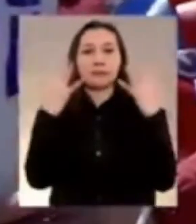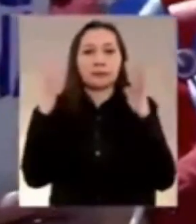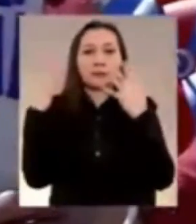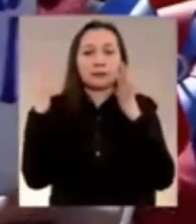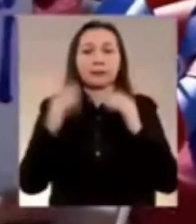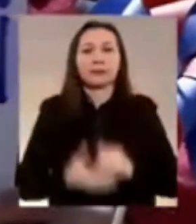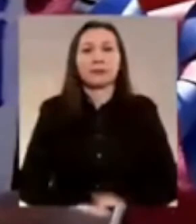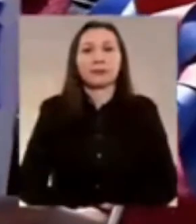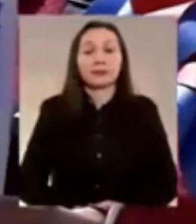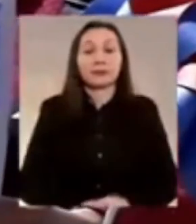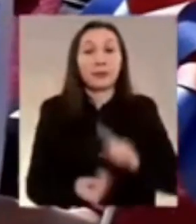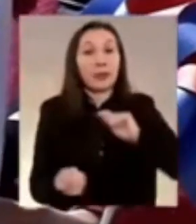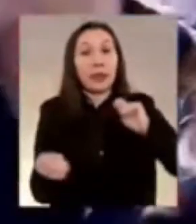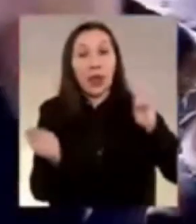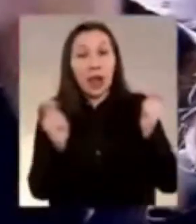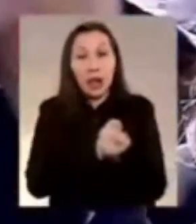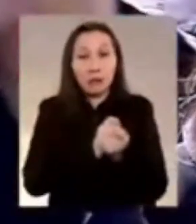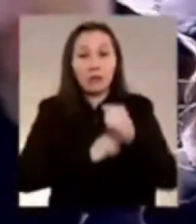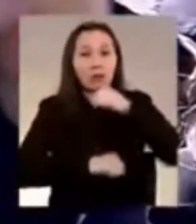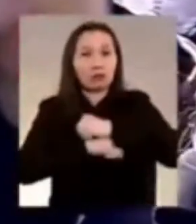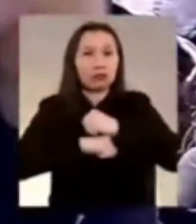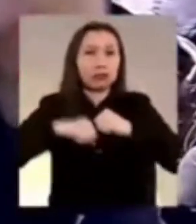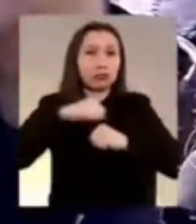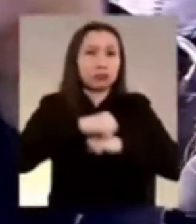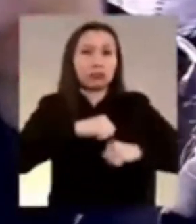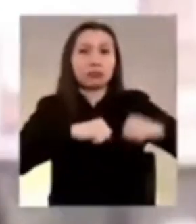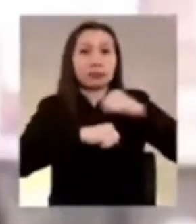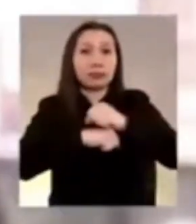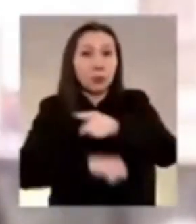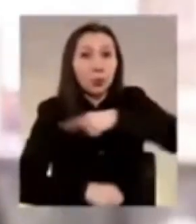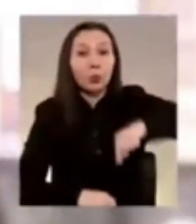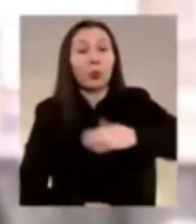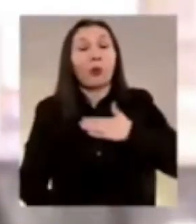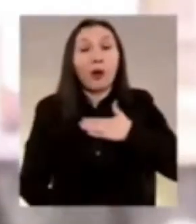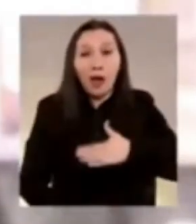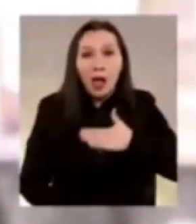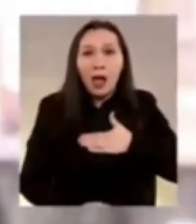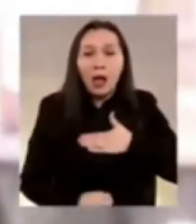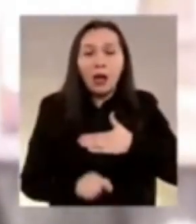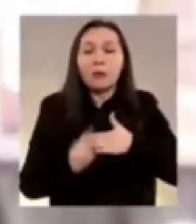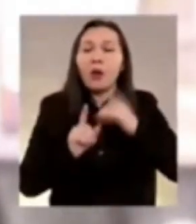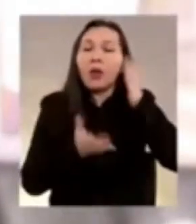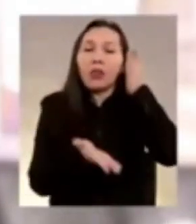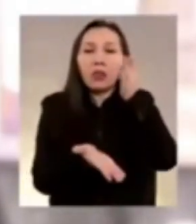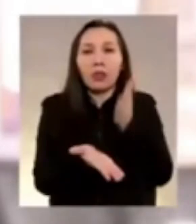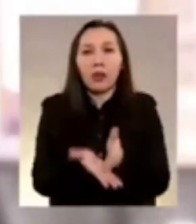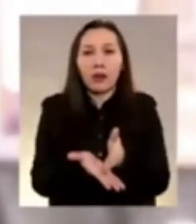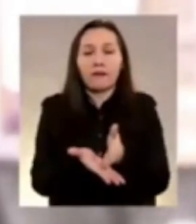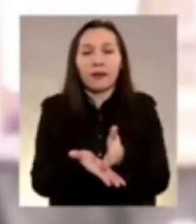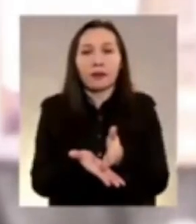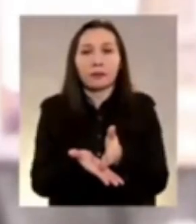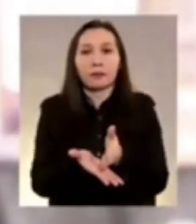los cambios estructurales a los que aspiramos deben ser